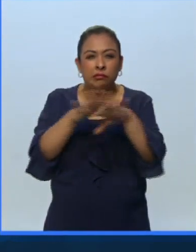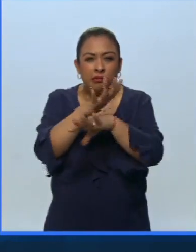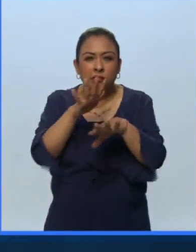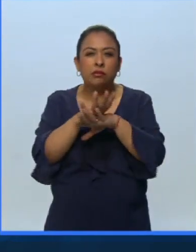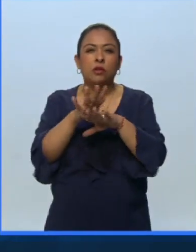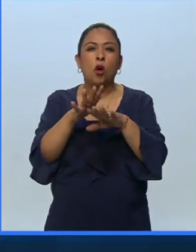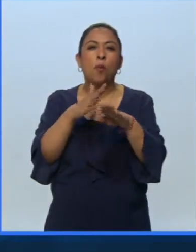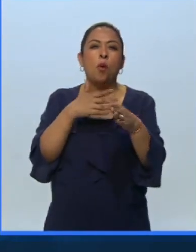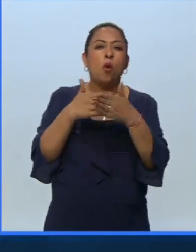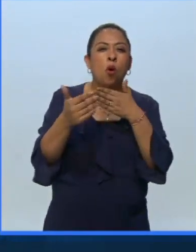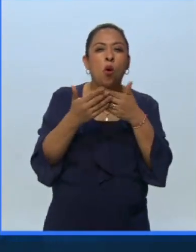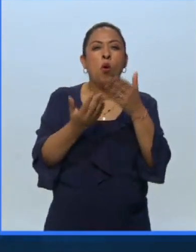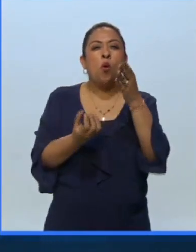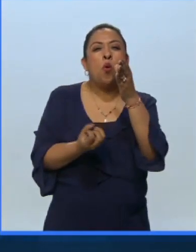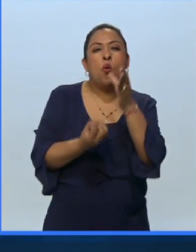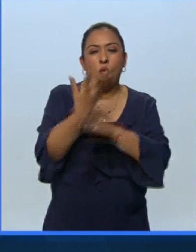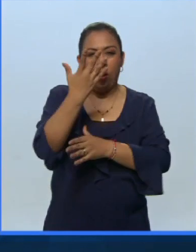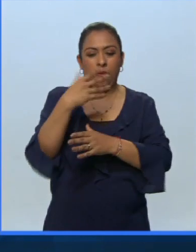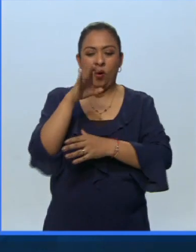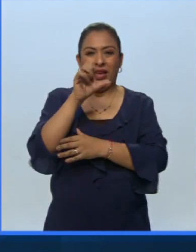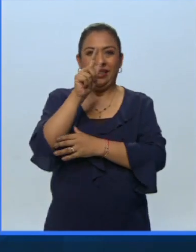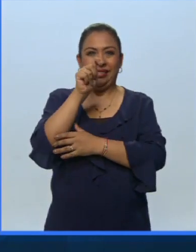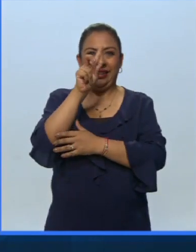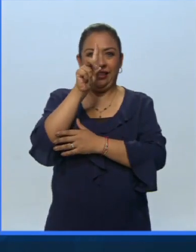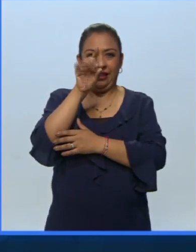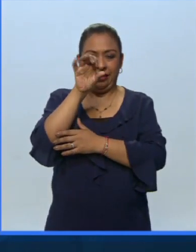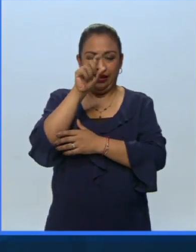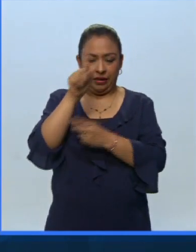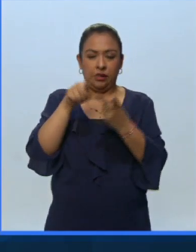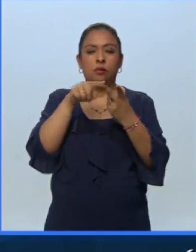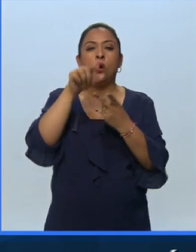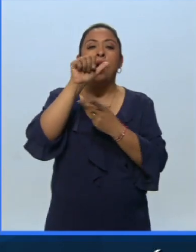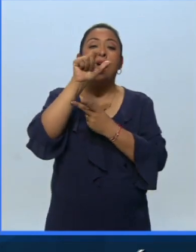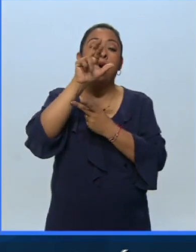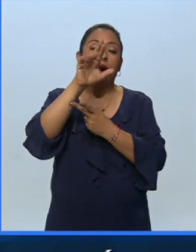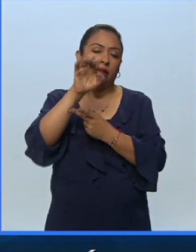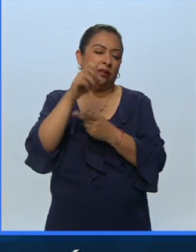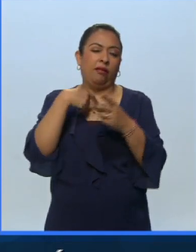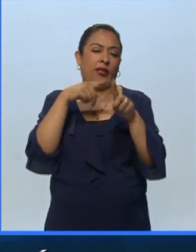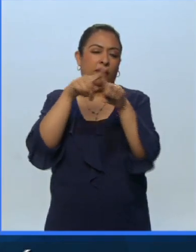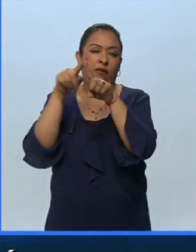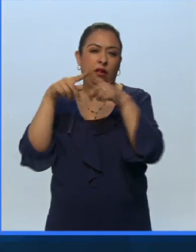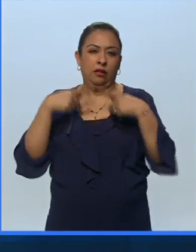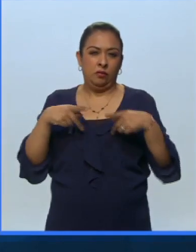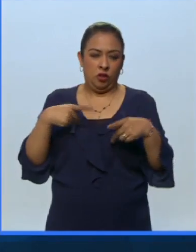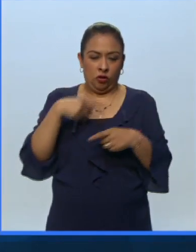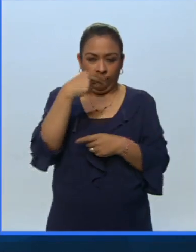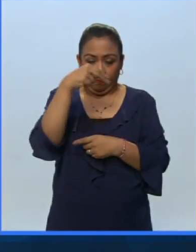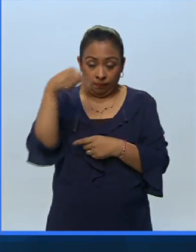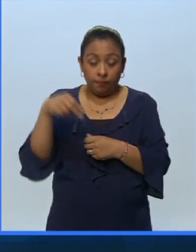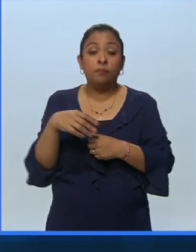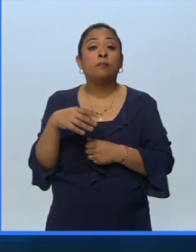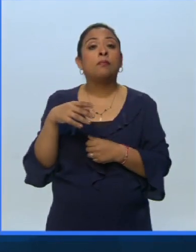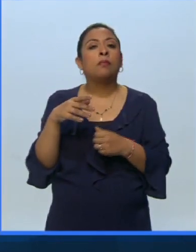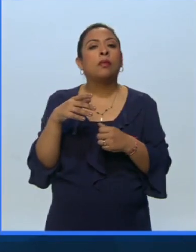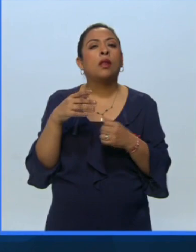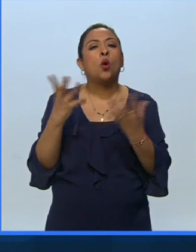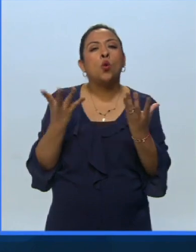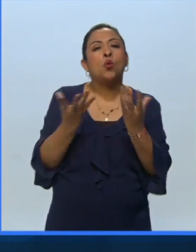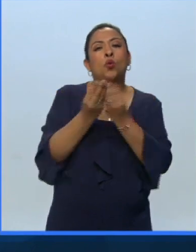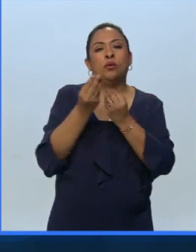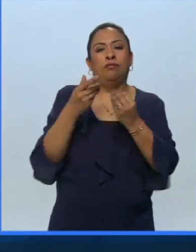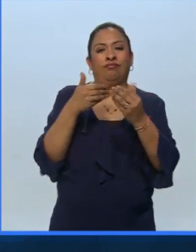vanguardia del estridentismo, junto con Máples Arce y otros nombres más, paralelo a los